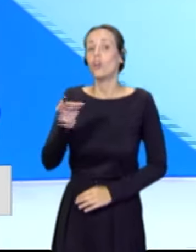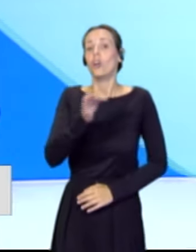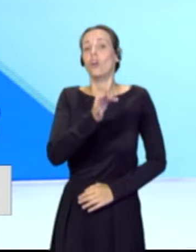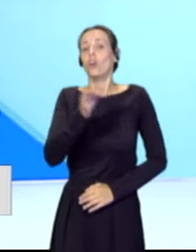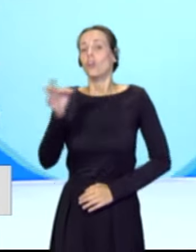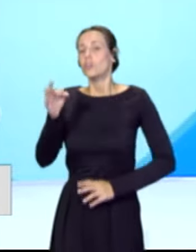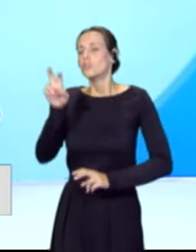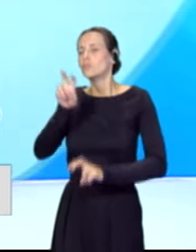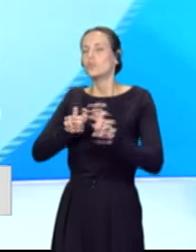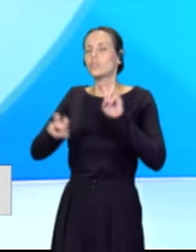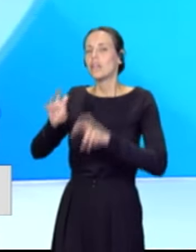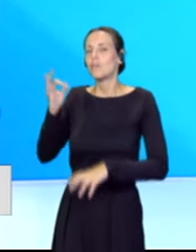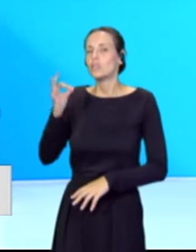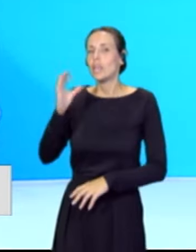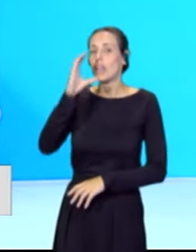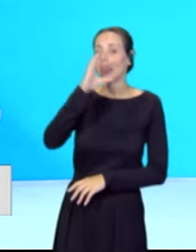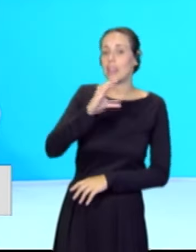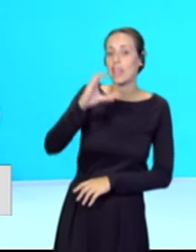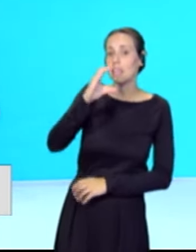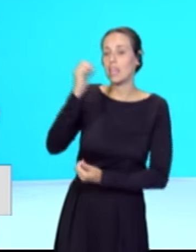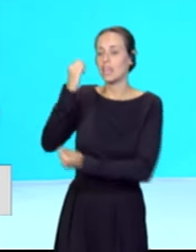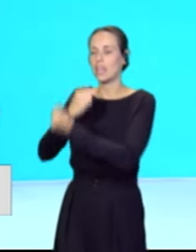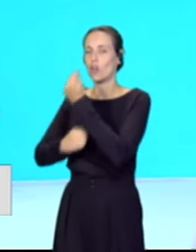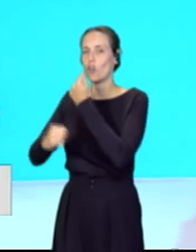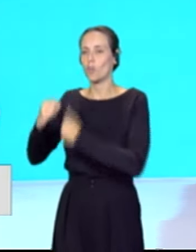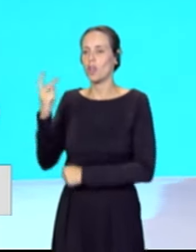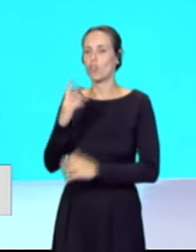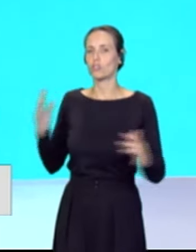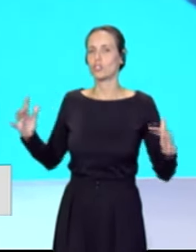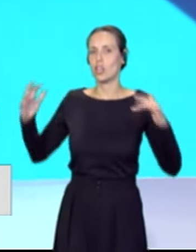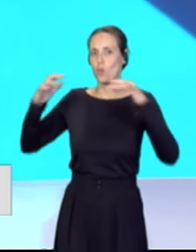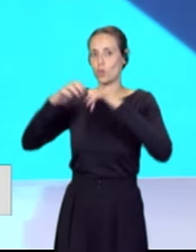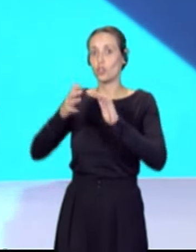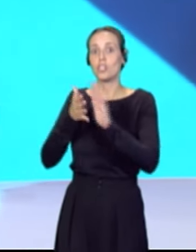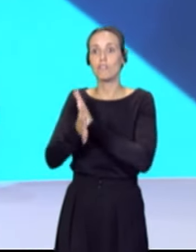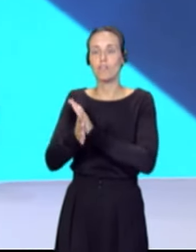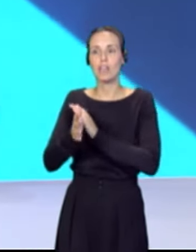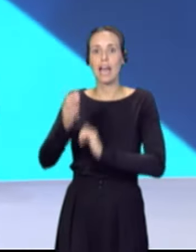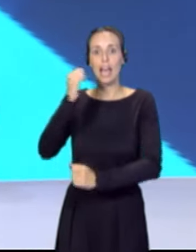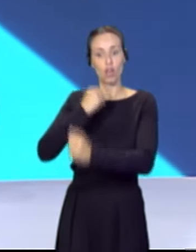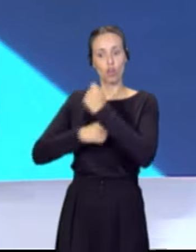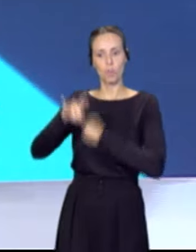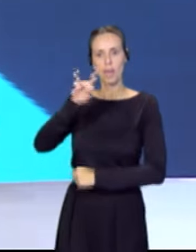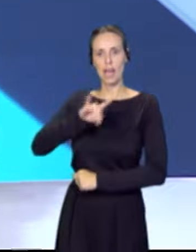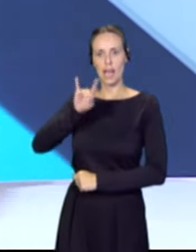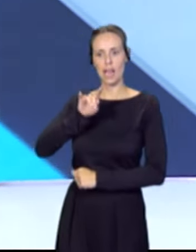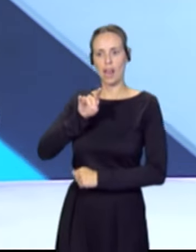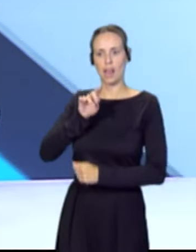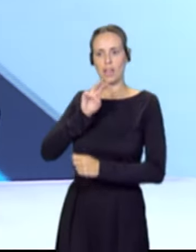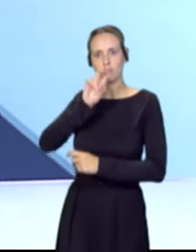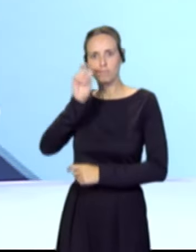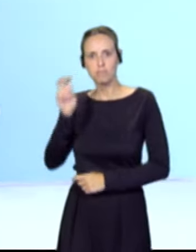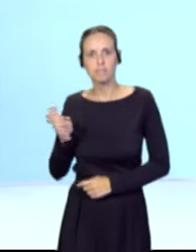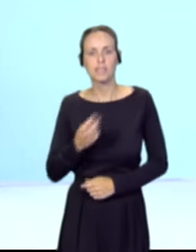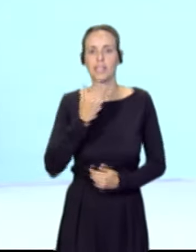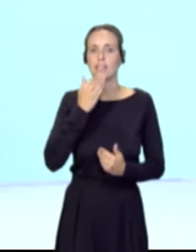y la economía, la diversificación económica canaria, utilizando recursos propios de lo que